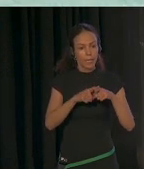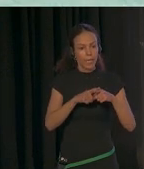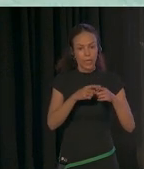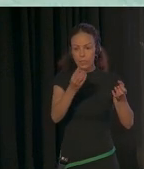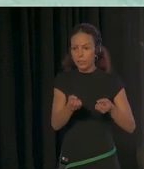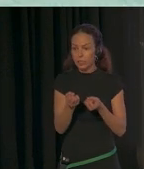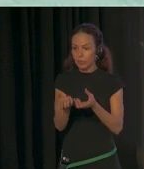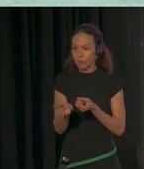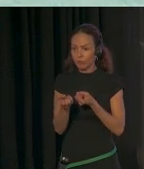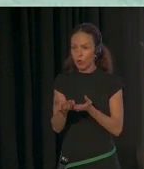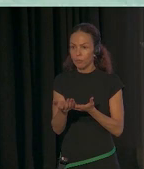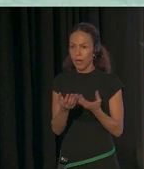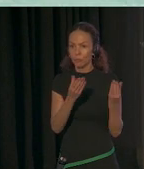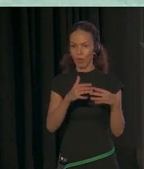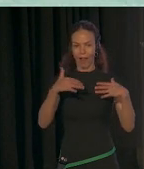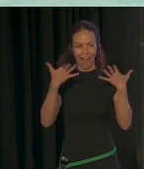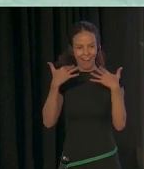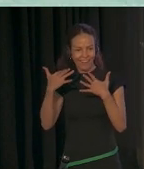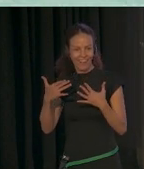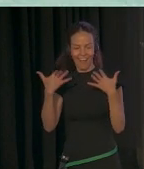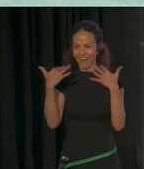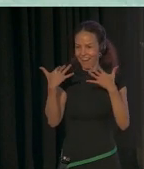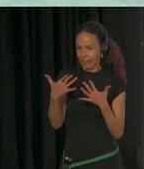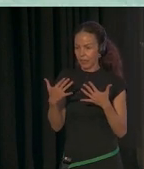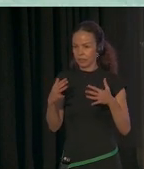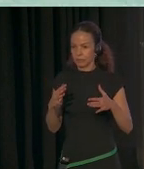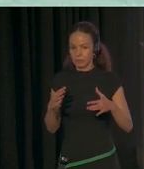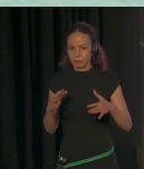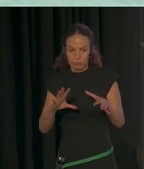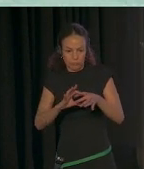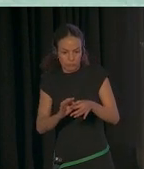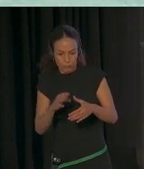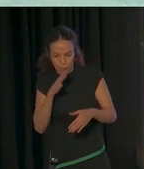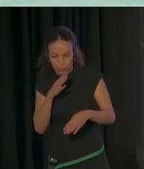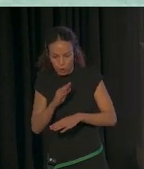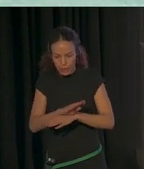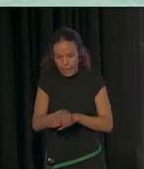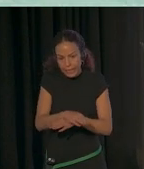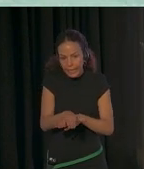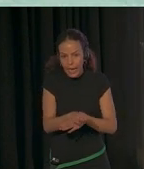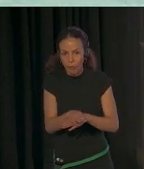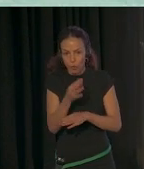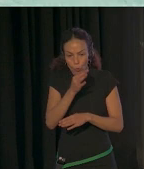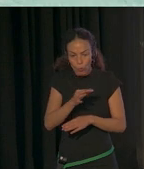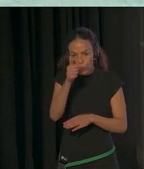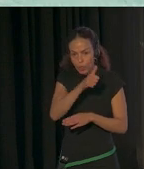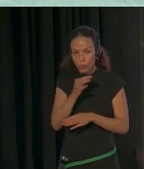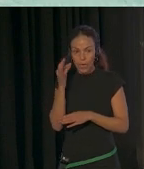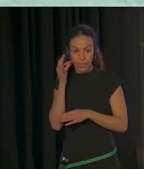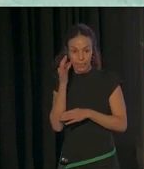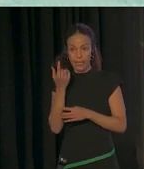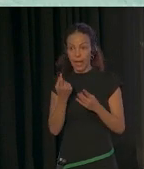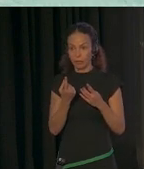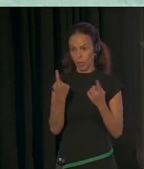de muchísimas alegrías vinculadas con criar a un niño o una niña que tiene algunas